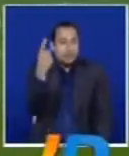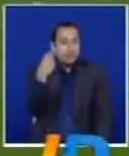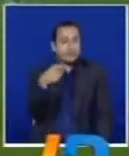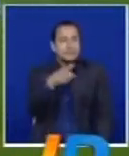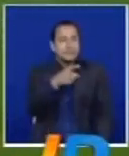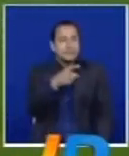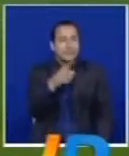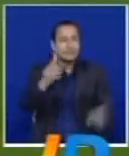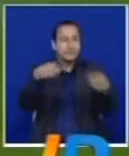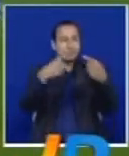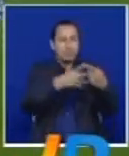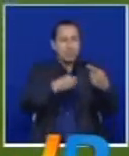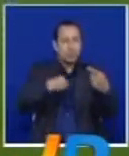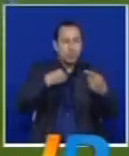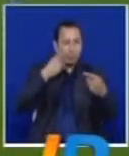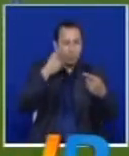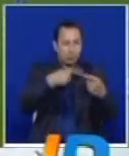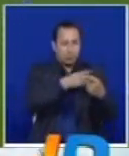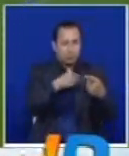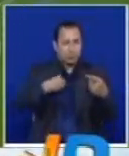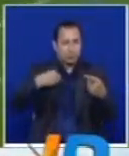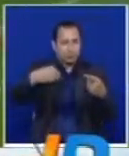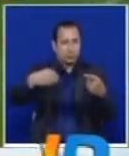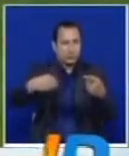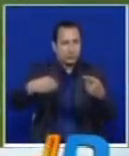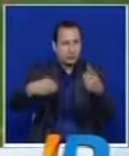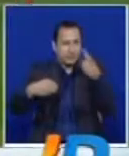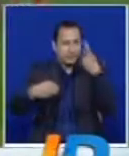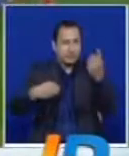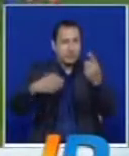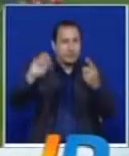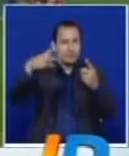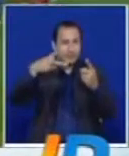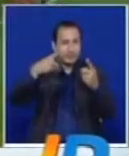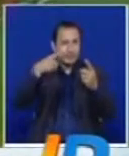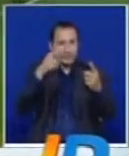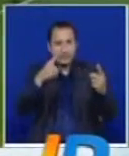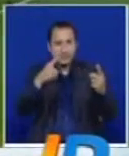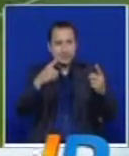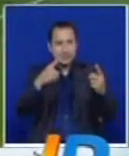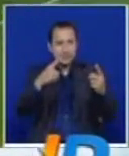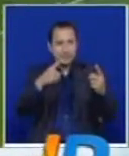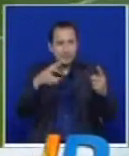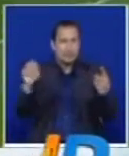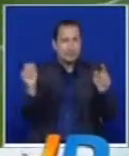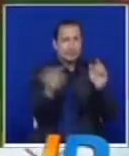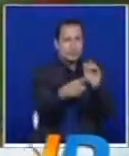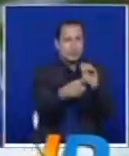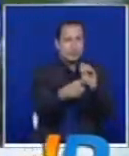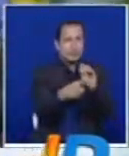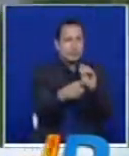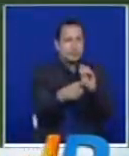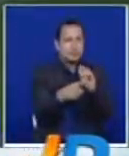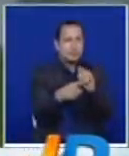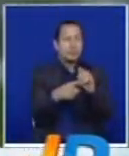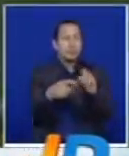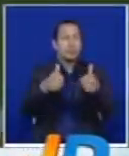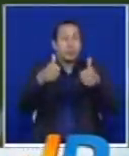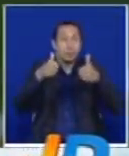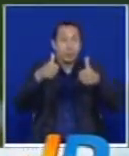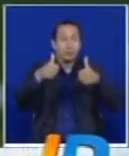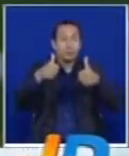es el partido, Porto 2, Gil Vicente 0. El segundo lo marcó, cha, cha, cha. Jackson, Martínez, La Pantera al fondo.